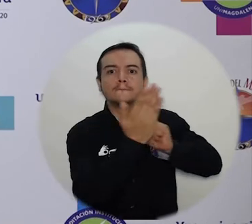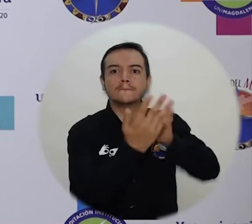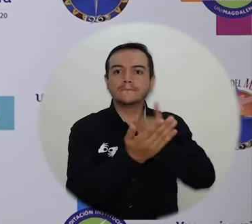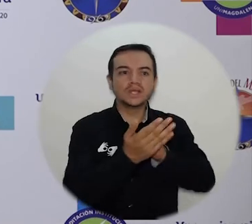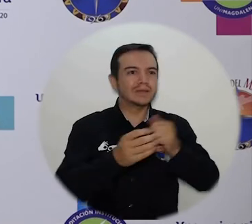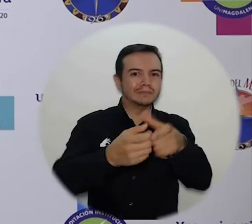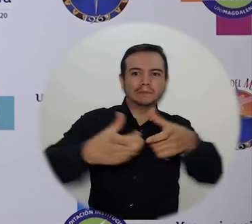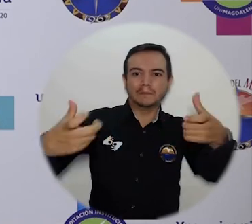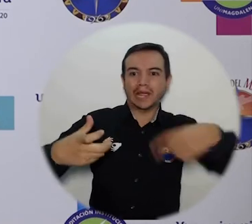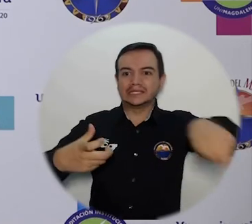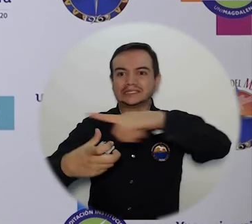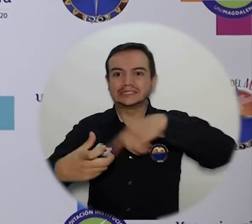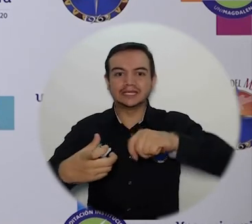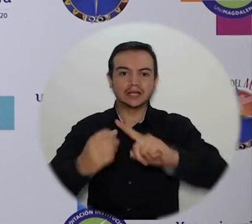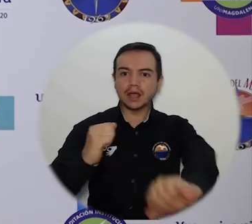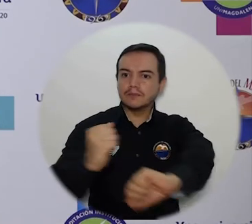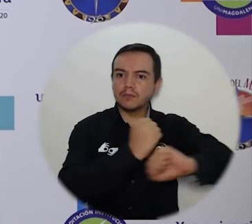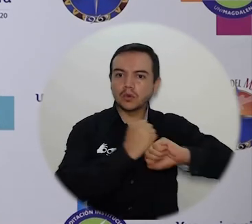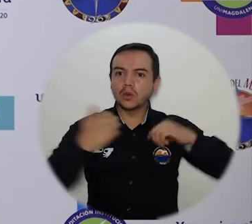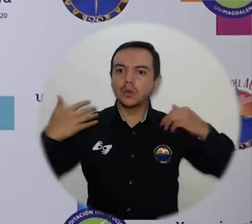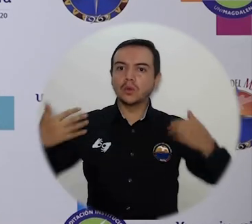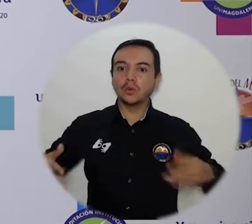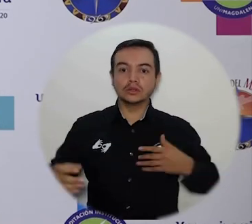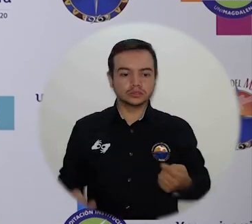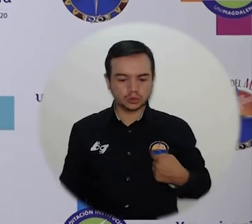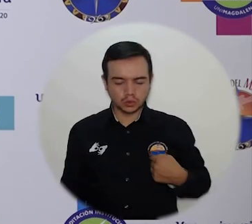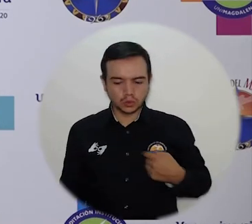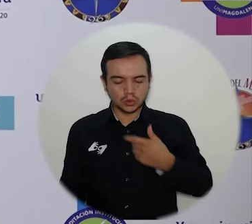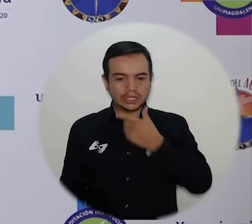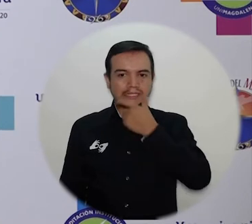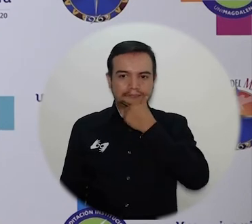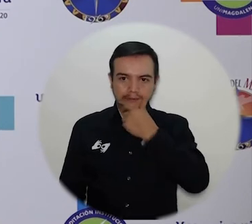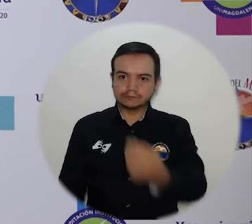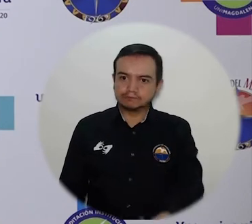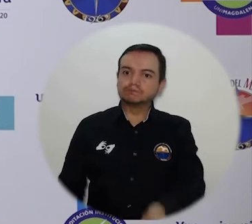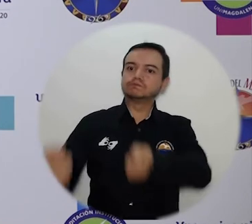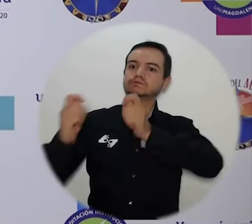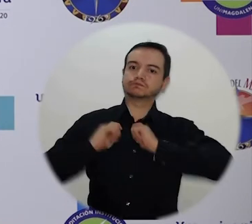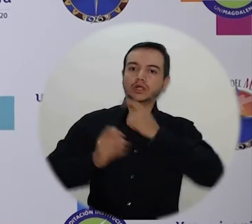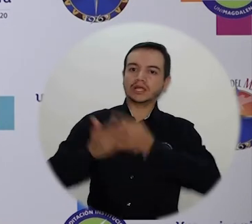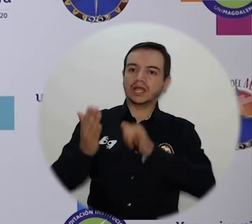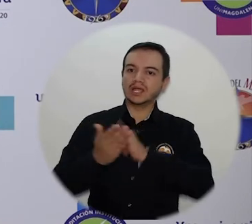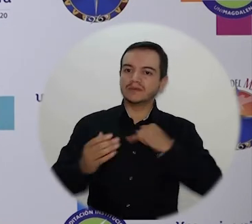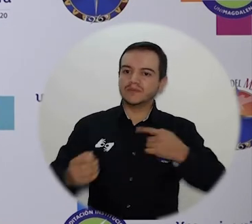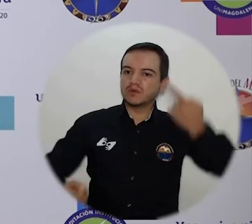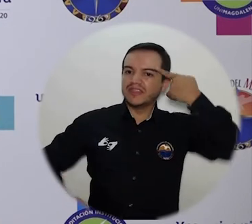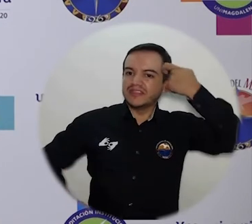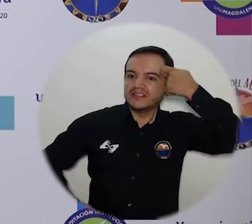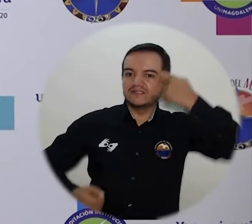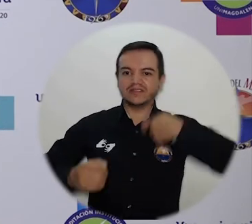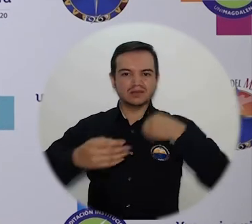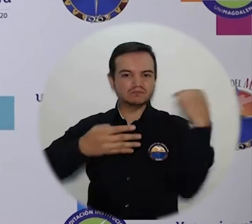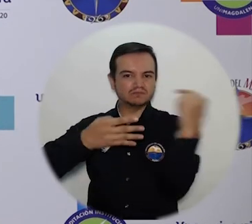importante, este apoyo tan grande, también me impone unos desafíos muy grandes, el poder corresponder con más resultados ante la